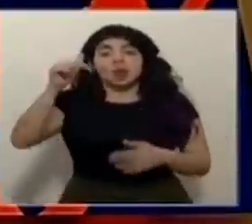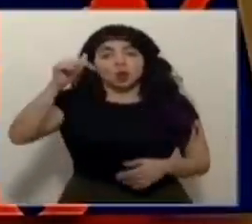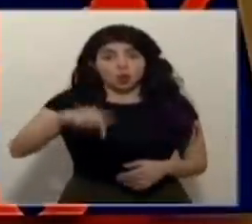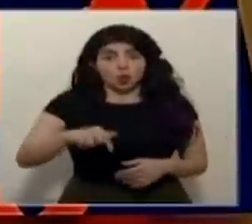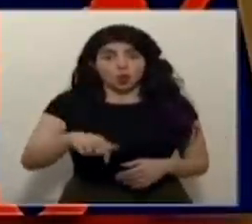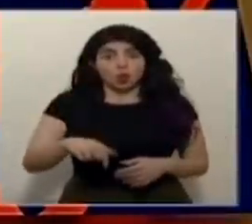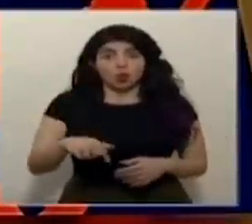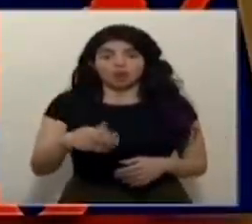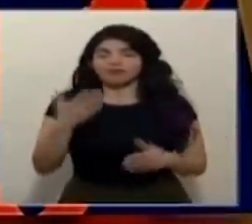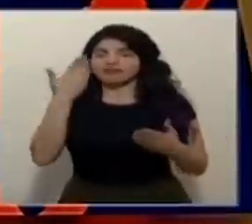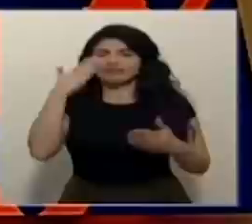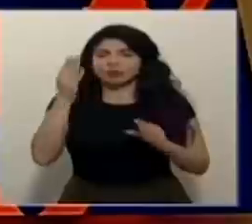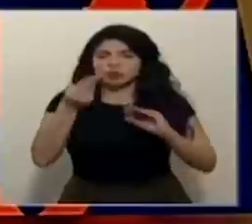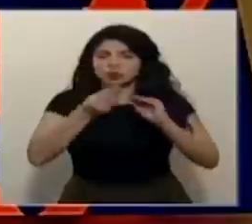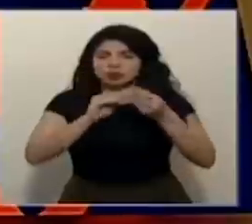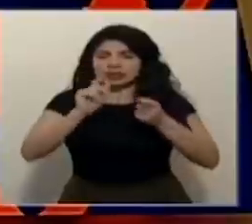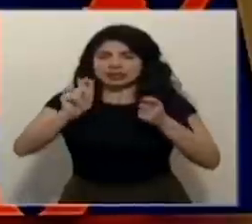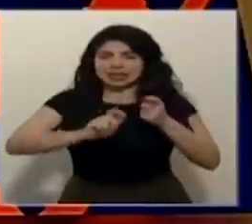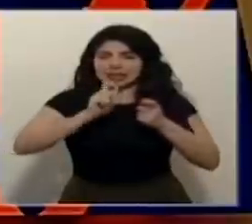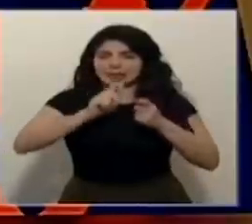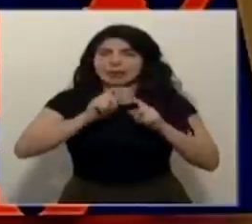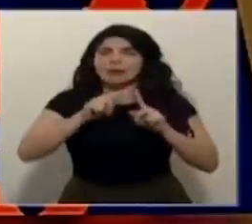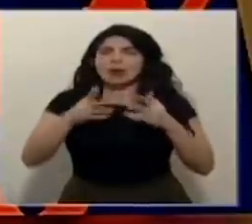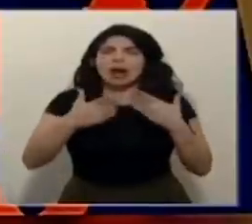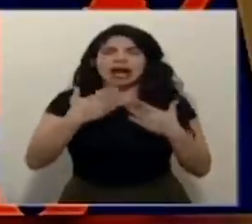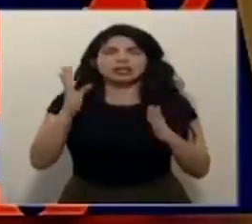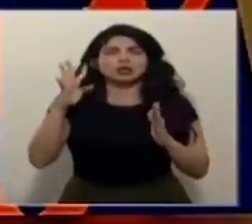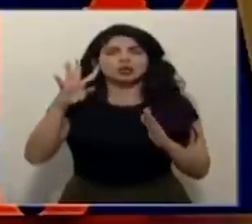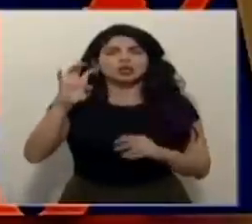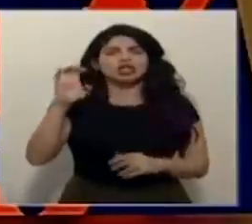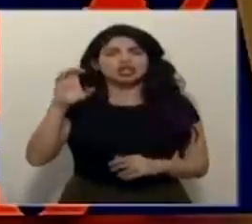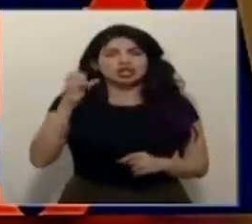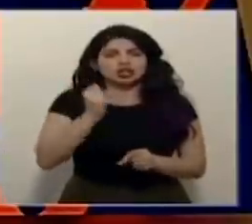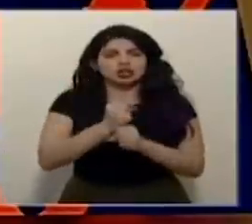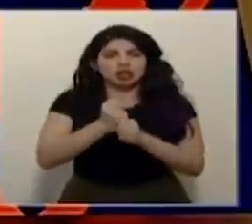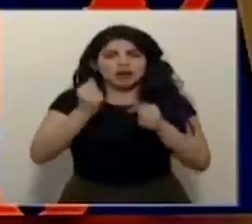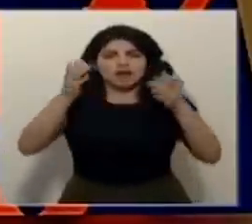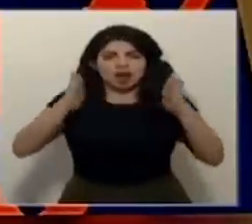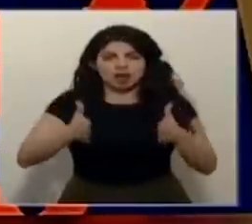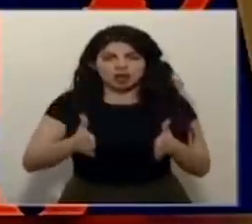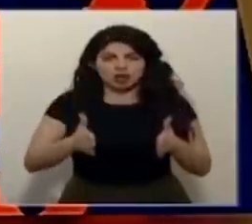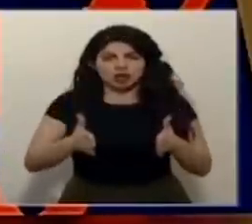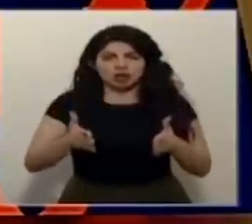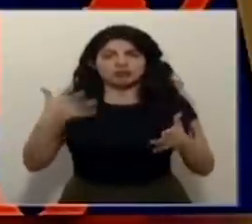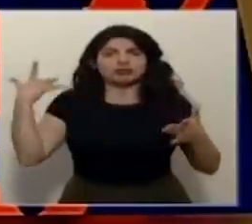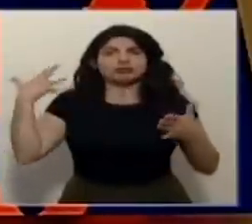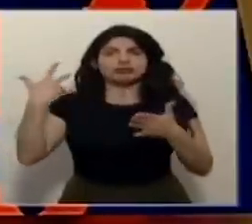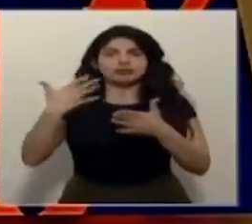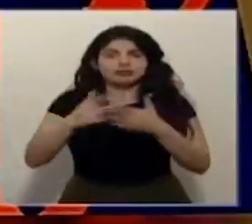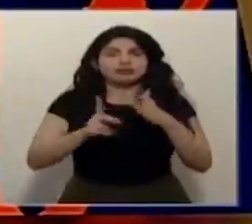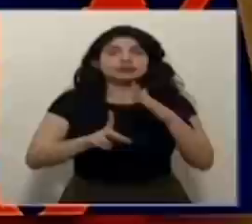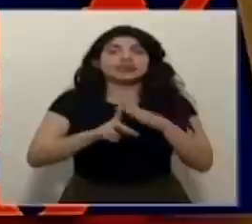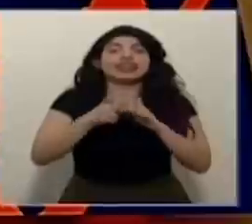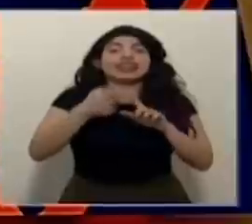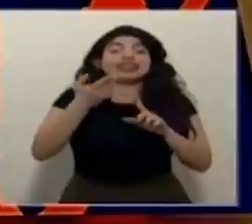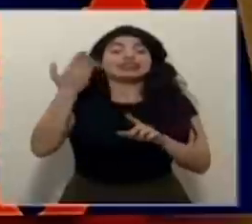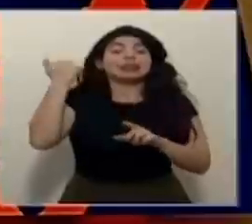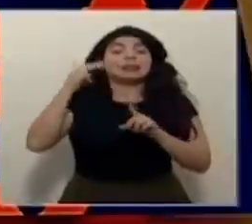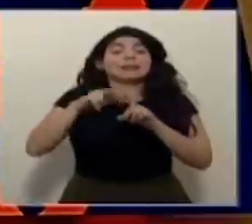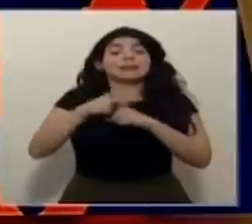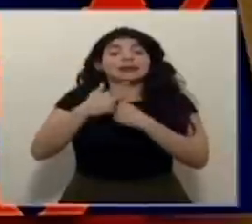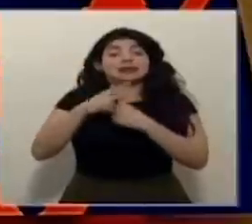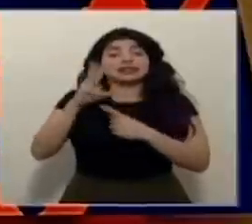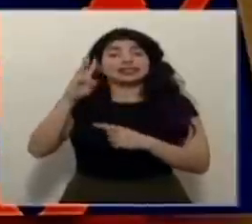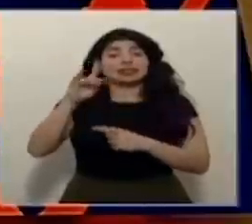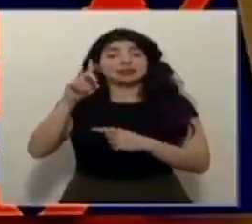no tengo el número exacto en estos momentos pero son cerca de 400 funcionarios los que han dado positivo desde que comenzamos con esto